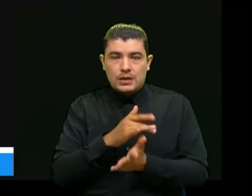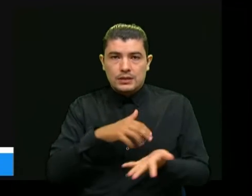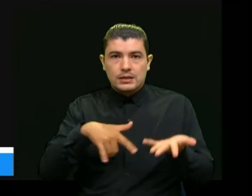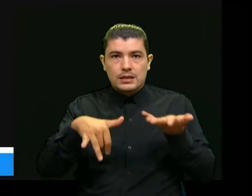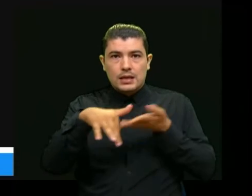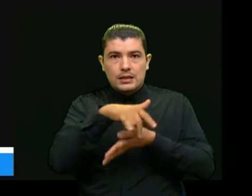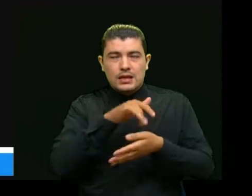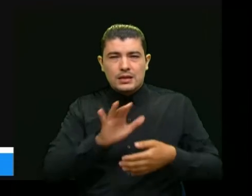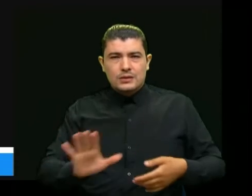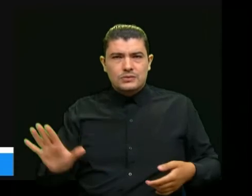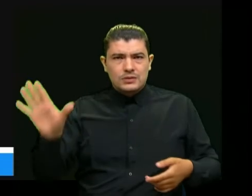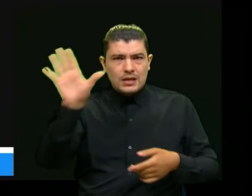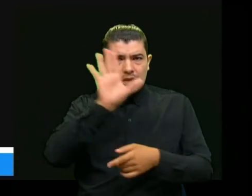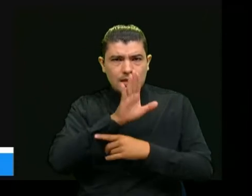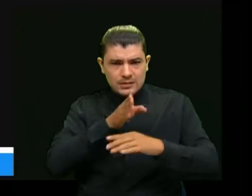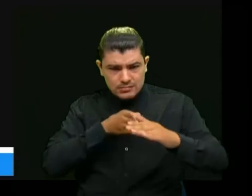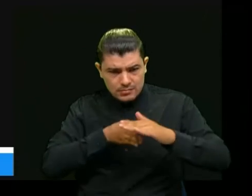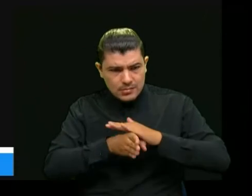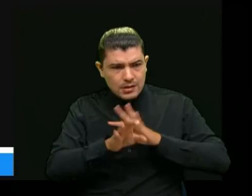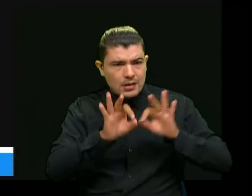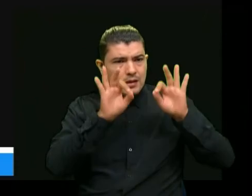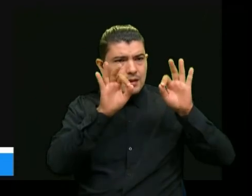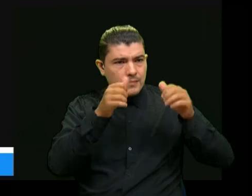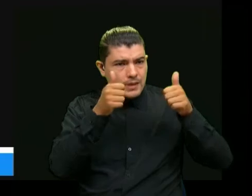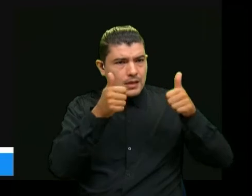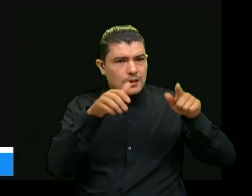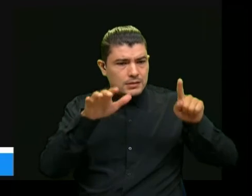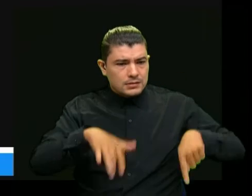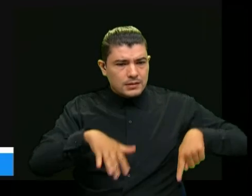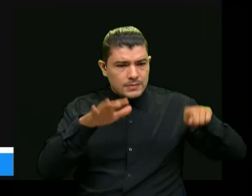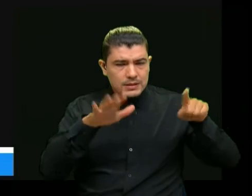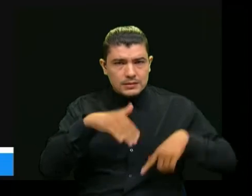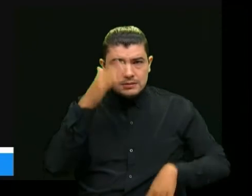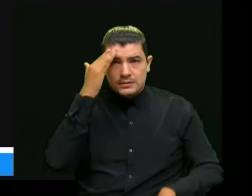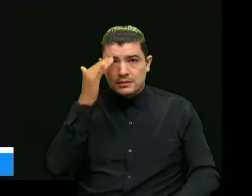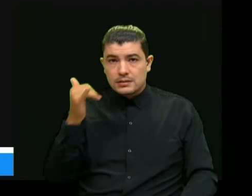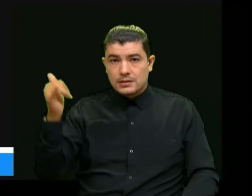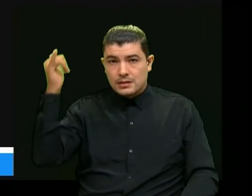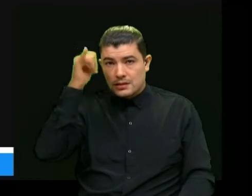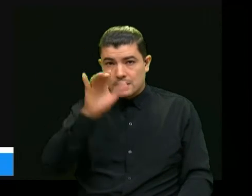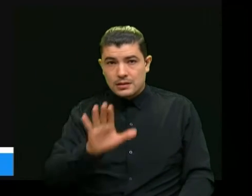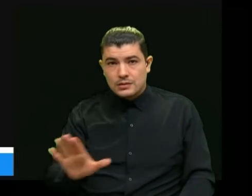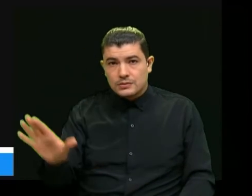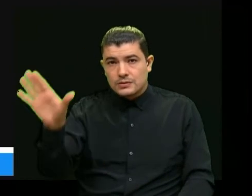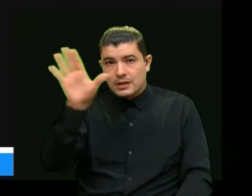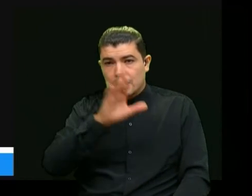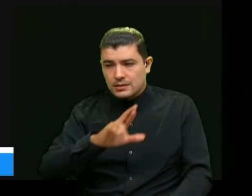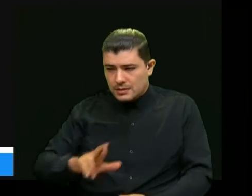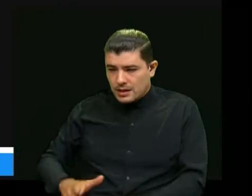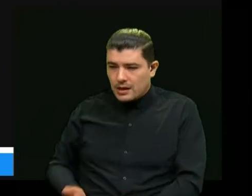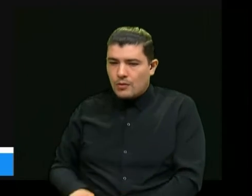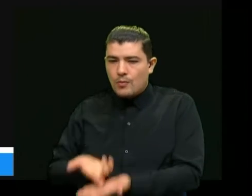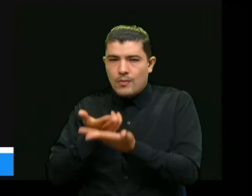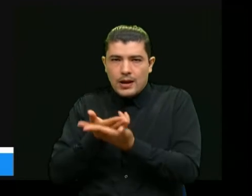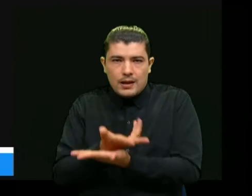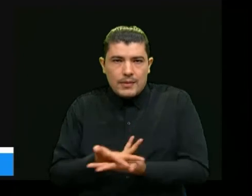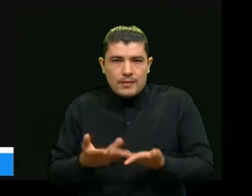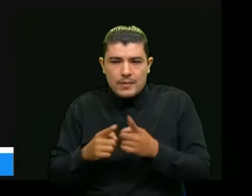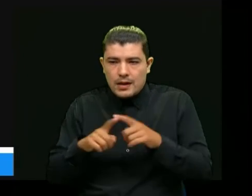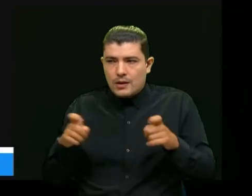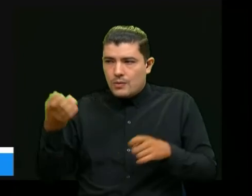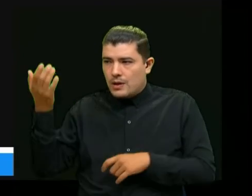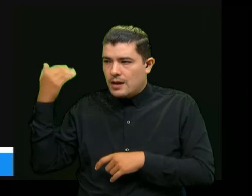a que tengan un muy buen semestre académico y a que recuperen muchas de las cosas que hacían falta